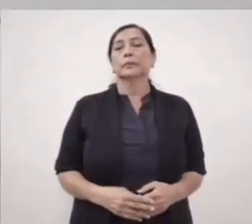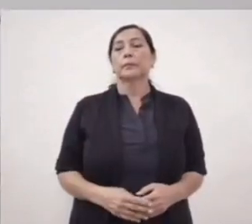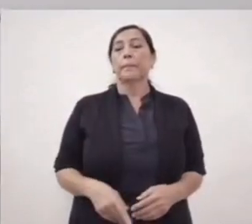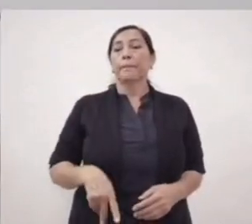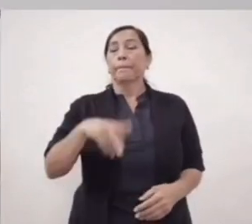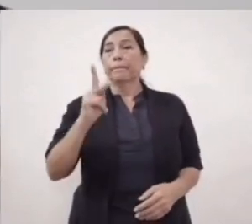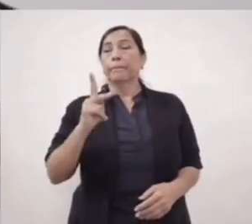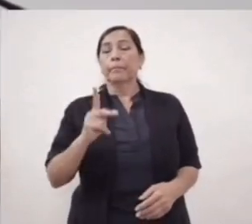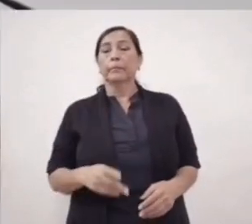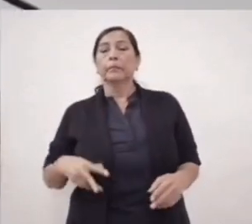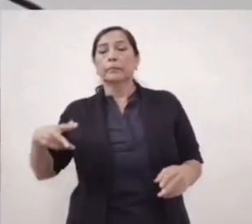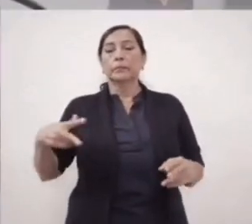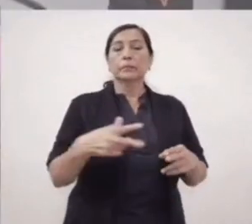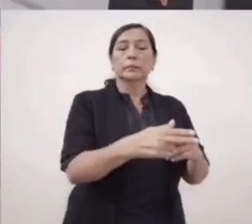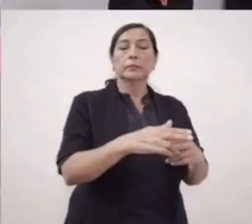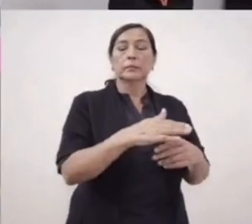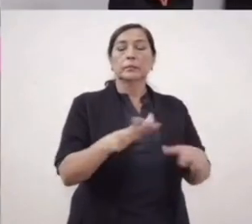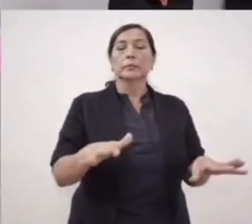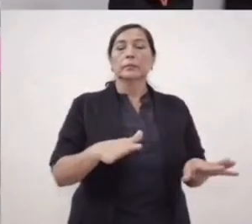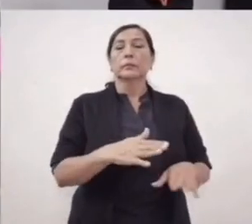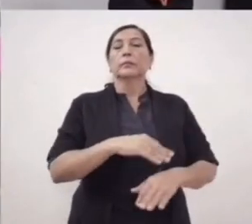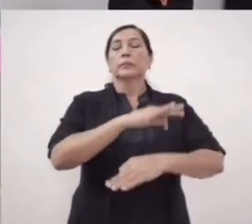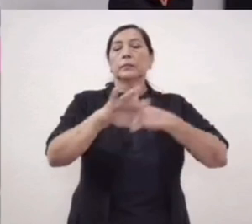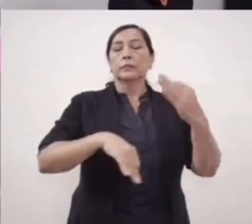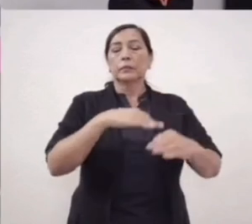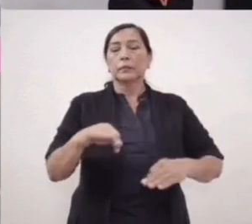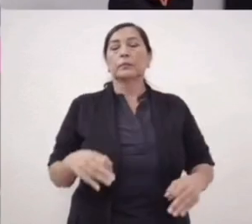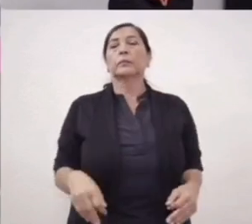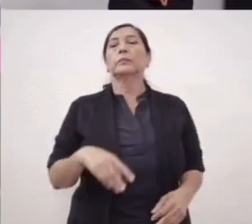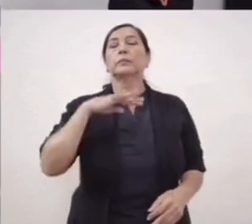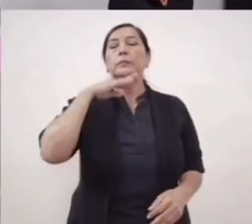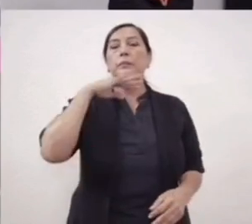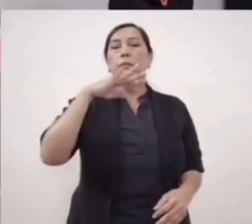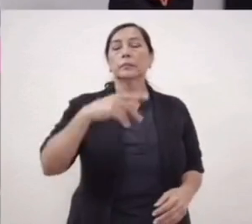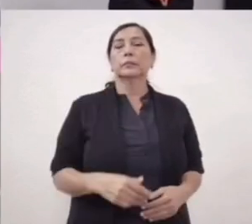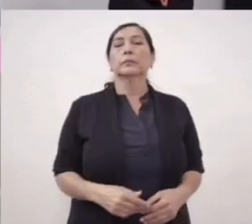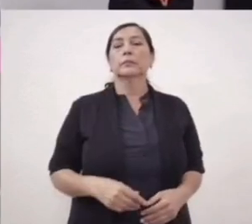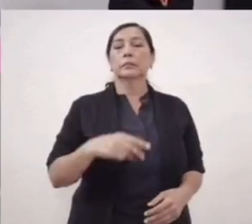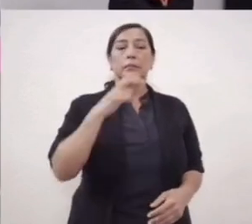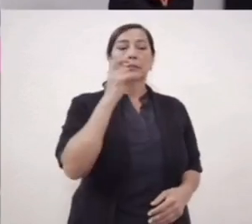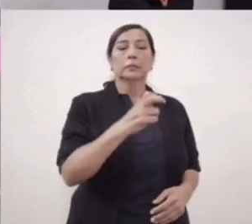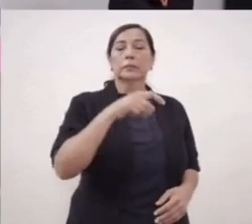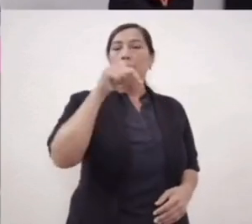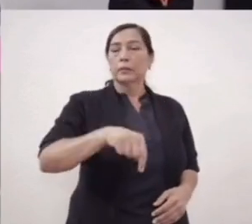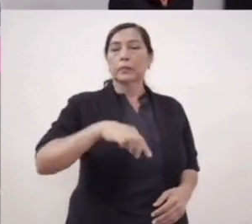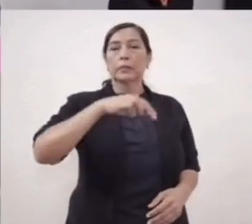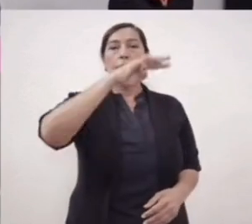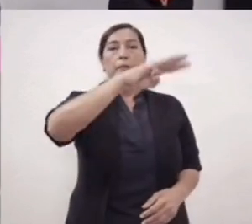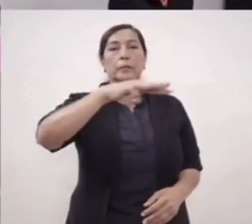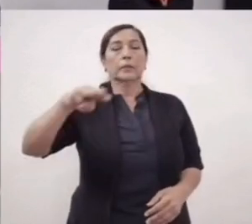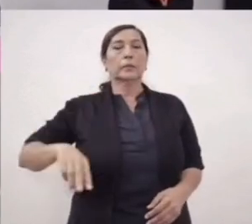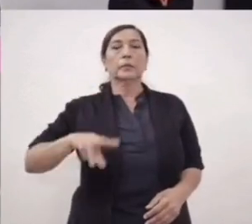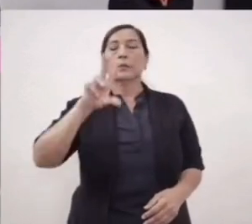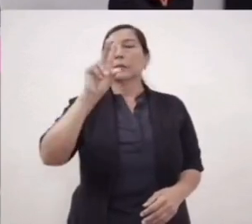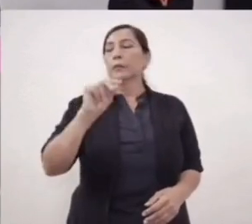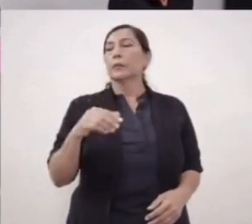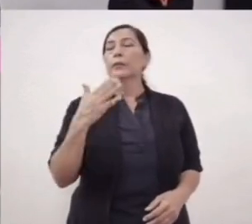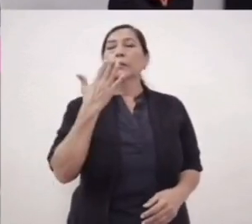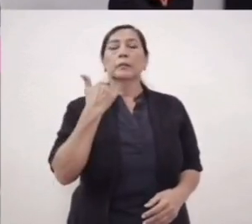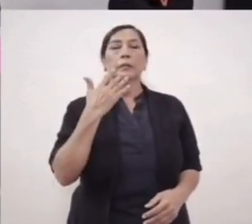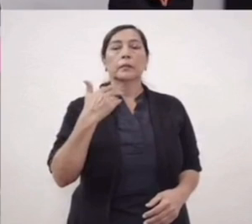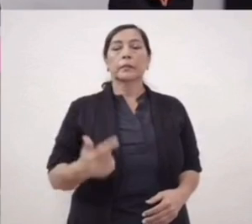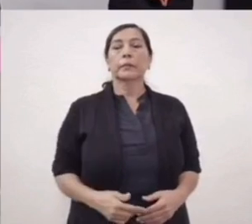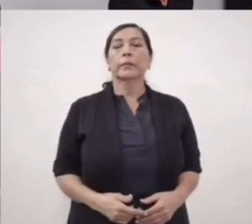con delincuentes. Eso ya no se da en Michoacán. Y hoy tenemos un gobierno